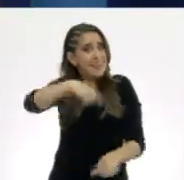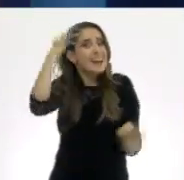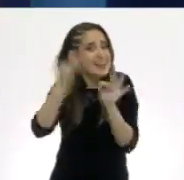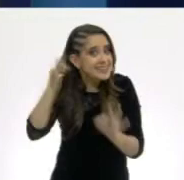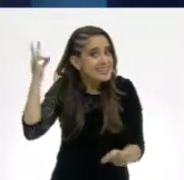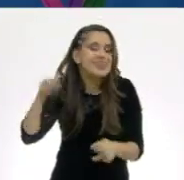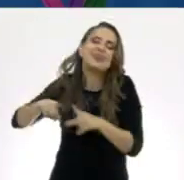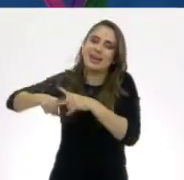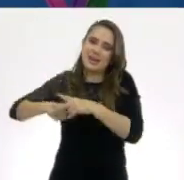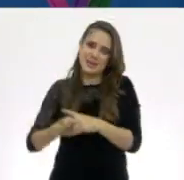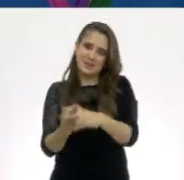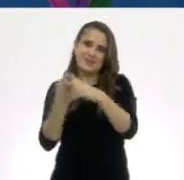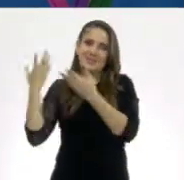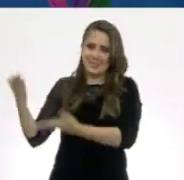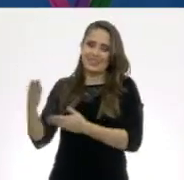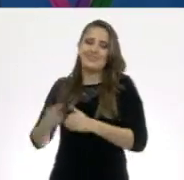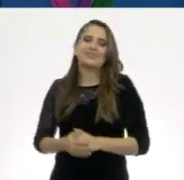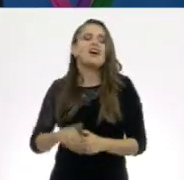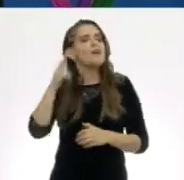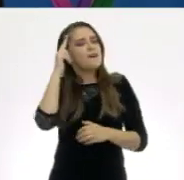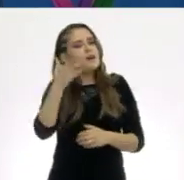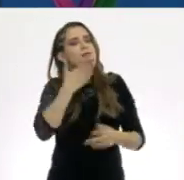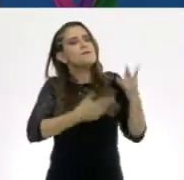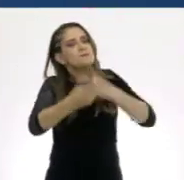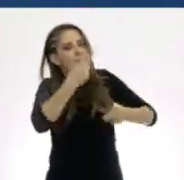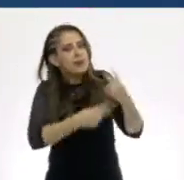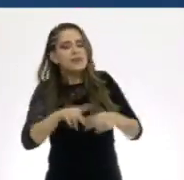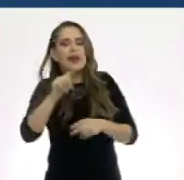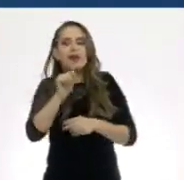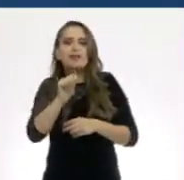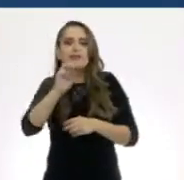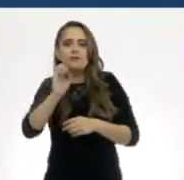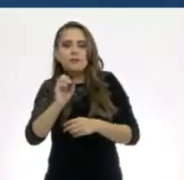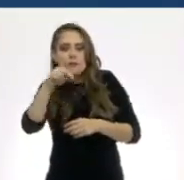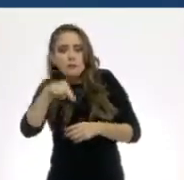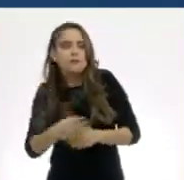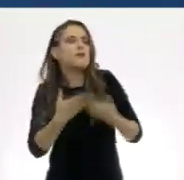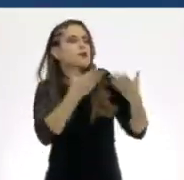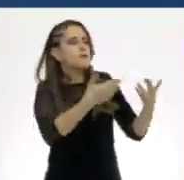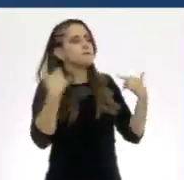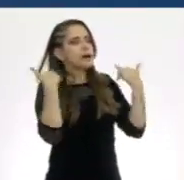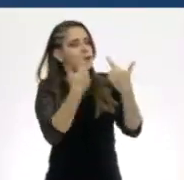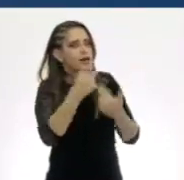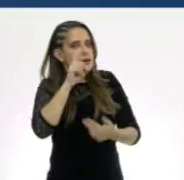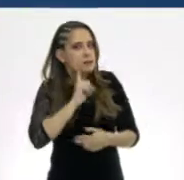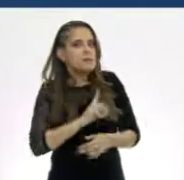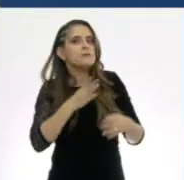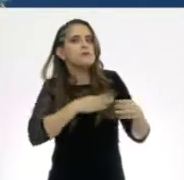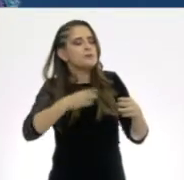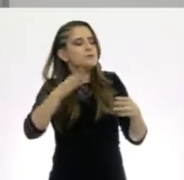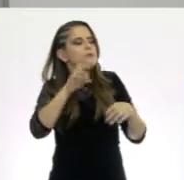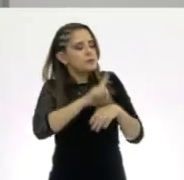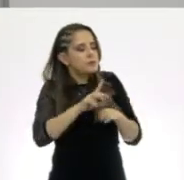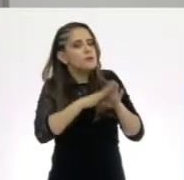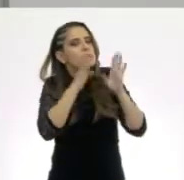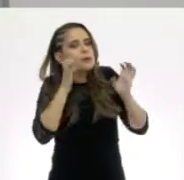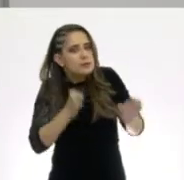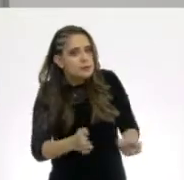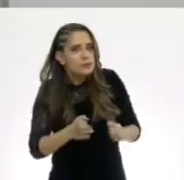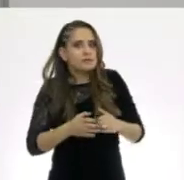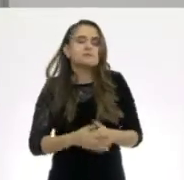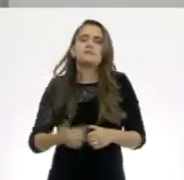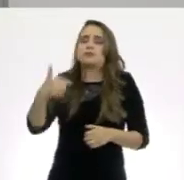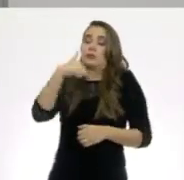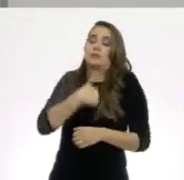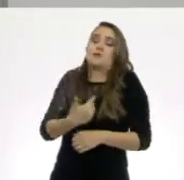¡Yupi! Bienvenida, maestra. Bienvenido, Tom. ¿Cómo están? Hola, Muchas gracias. ¿Cómo están? Yo